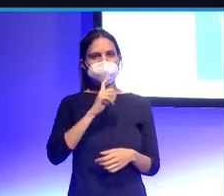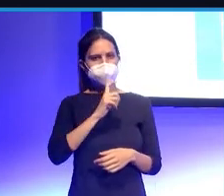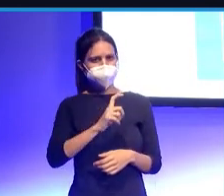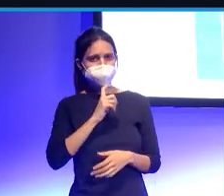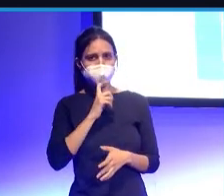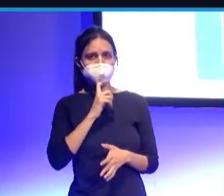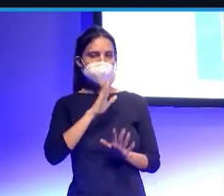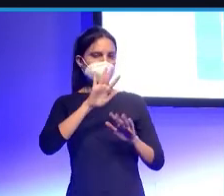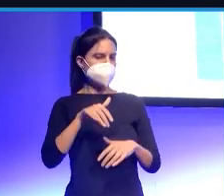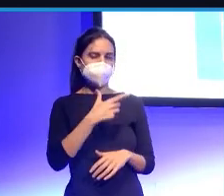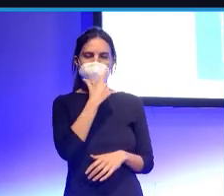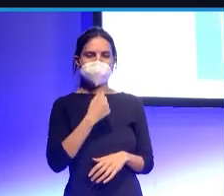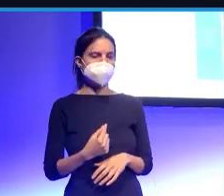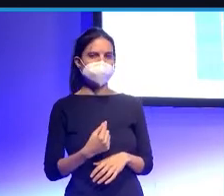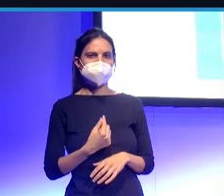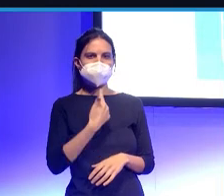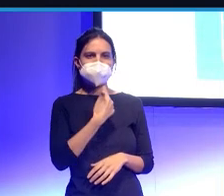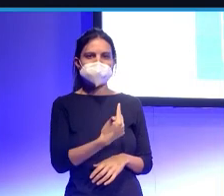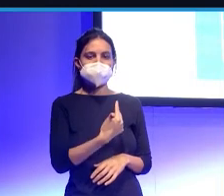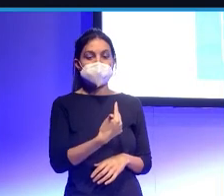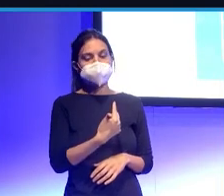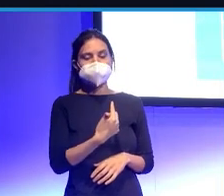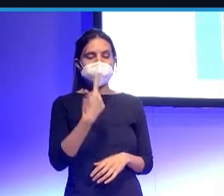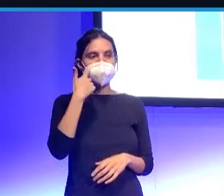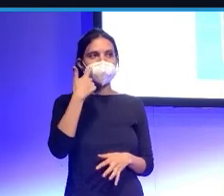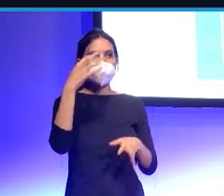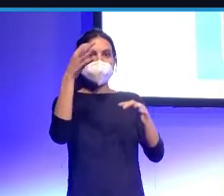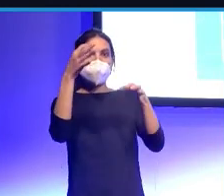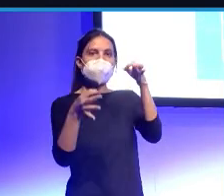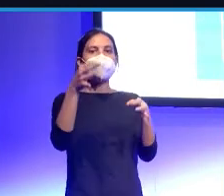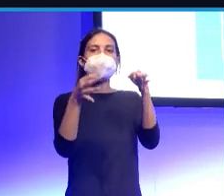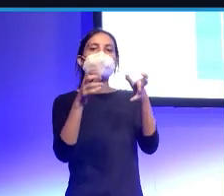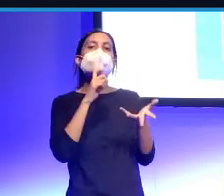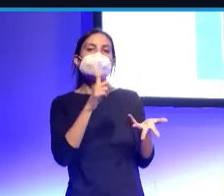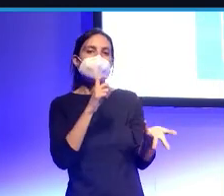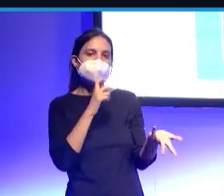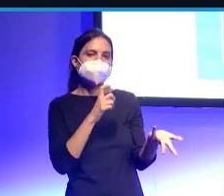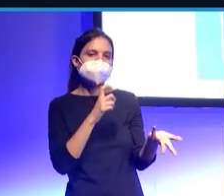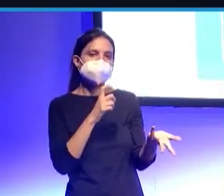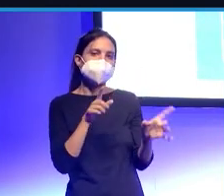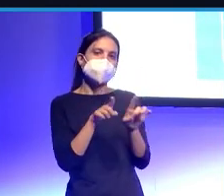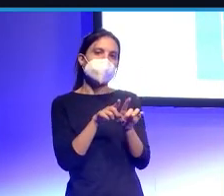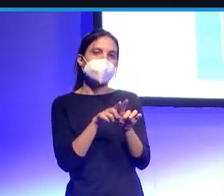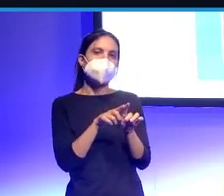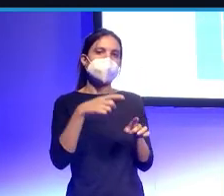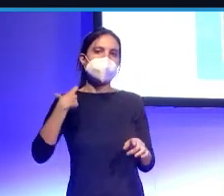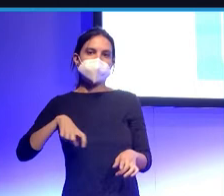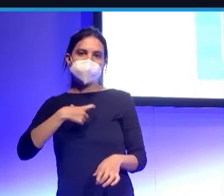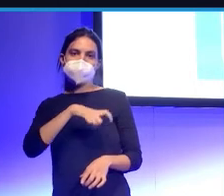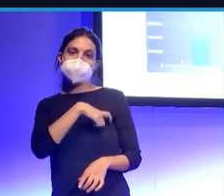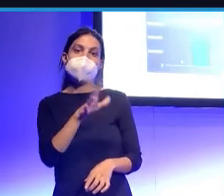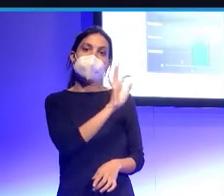un juego muy sencillo que nos viene a decir cómo de justo o injusto ha sido la actuación del Atlético de Madrid y del Valencia.